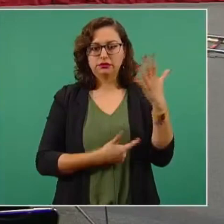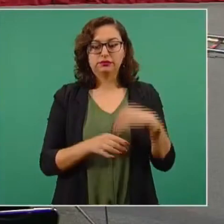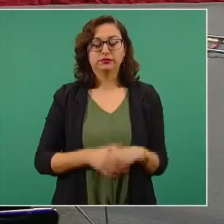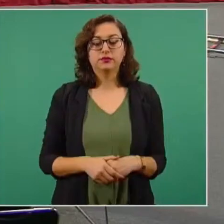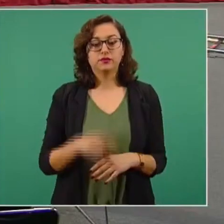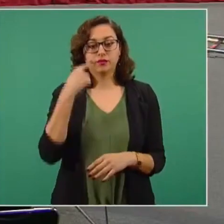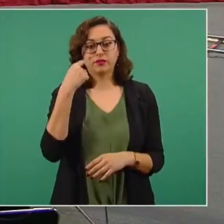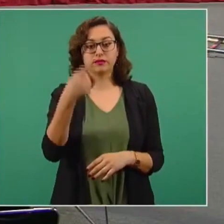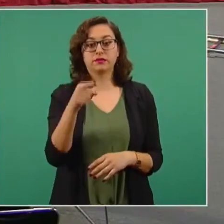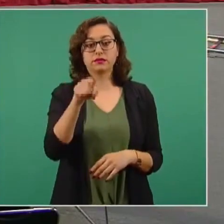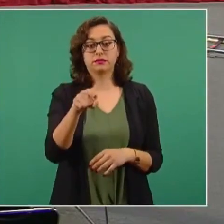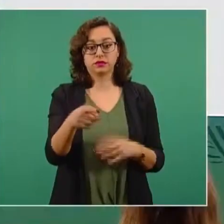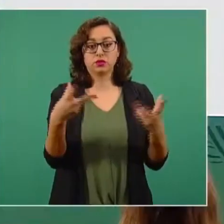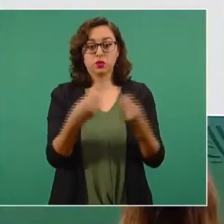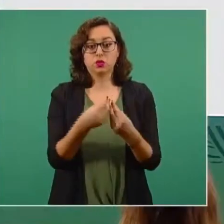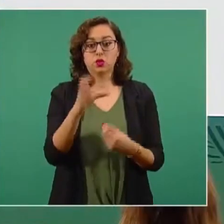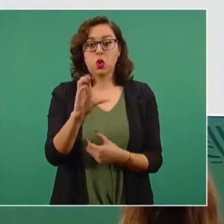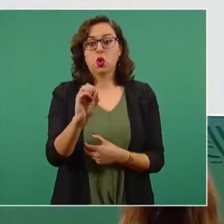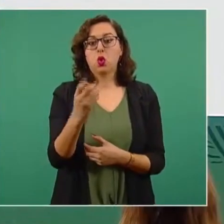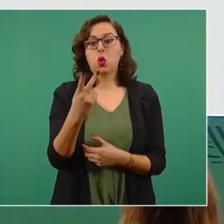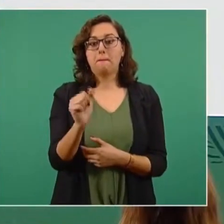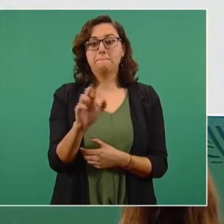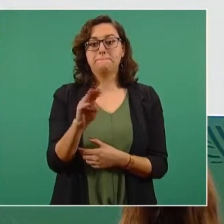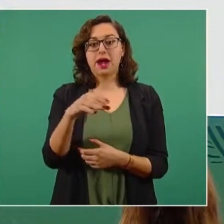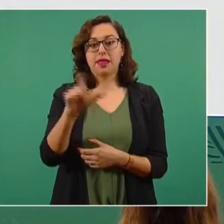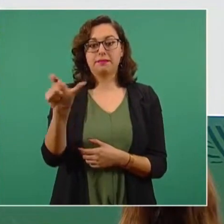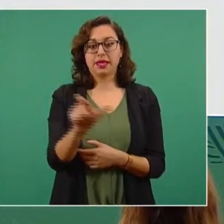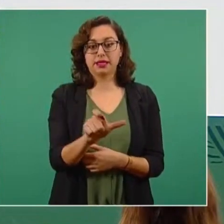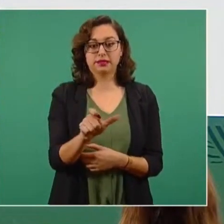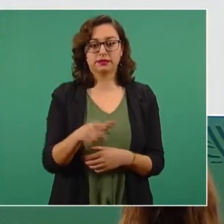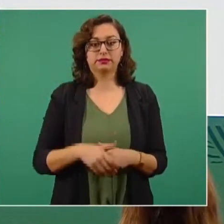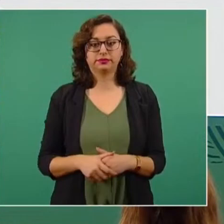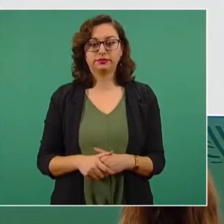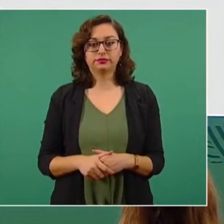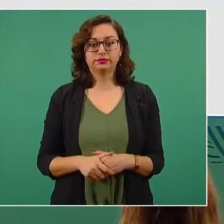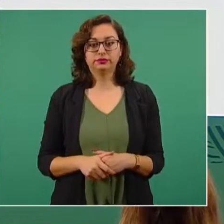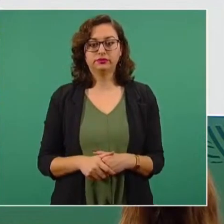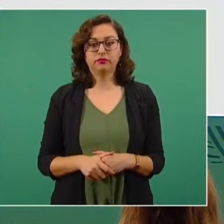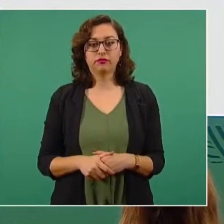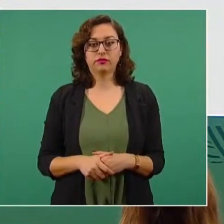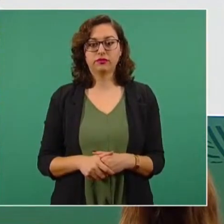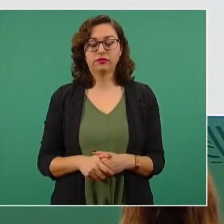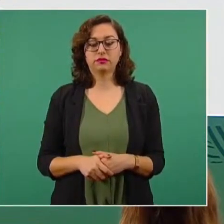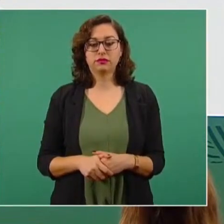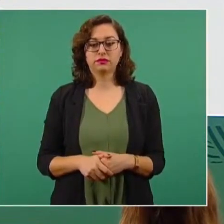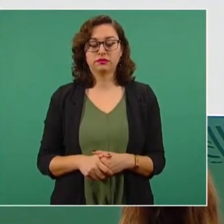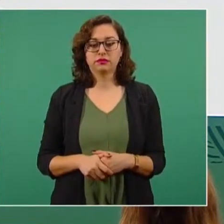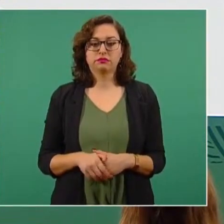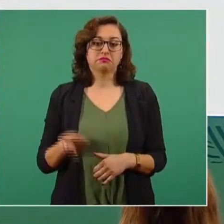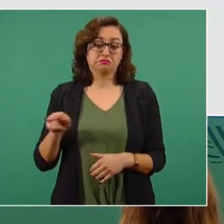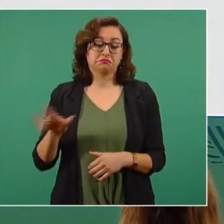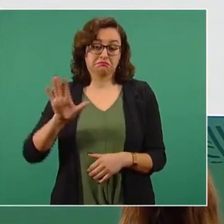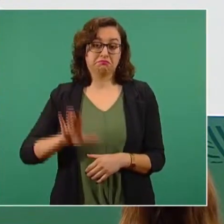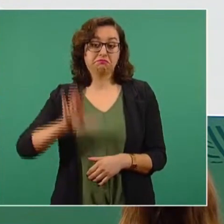Ah, mire, este es de Coparmex, que es como el sector de un partido